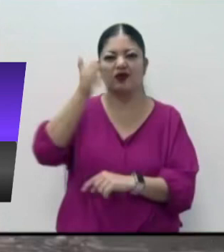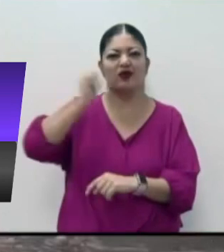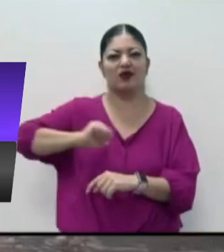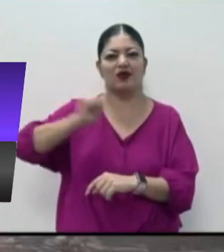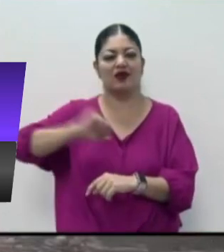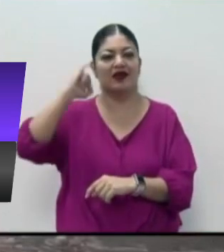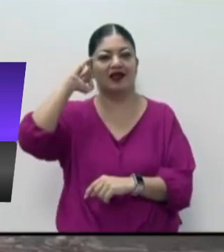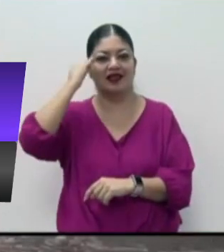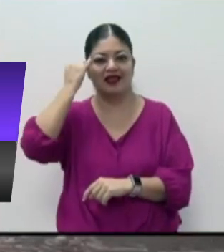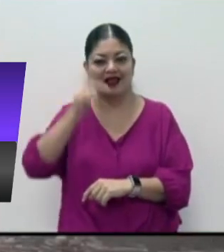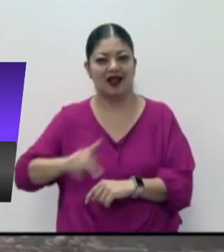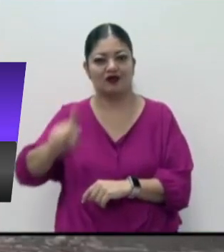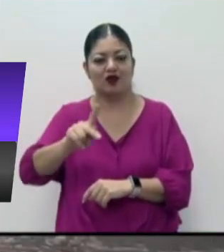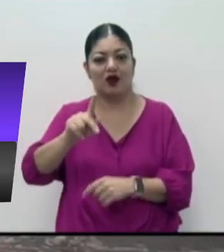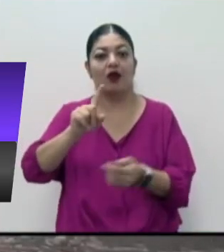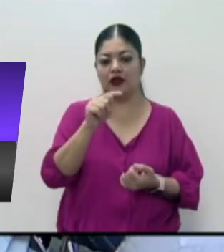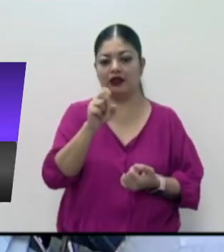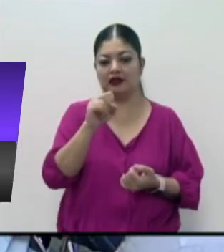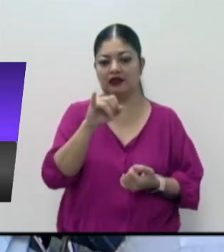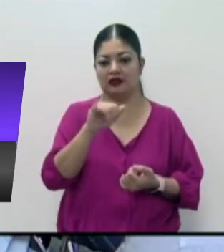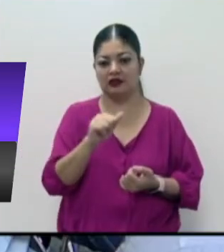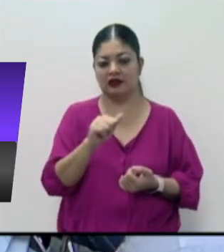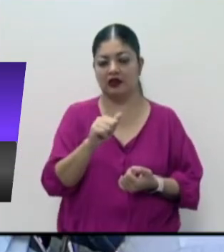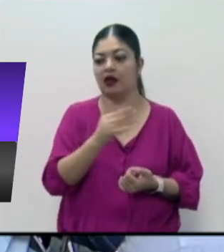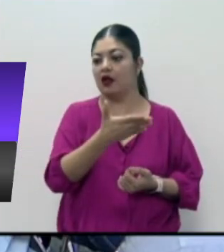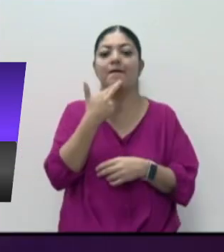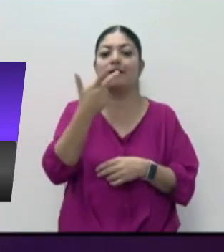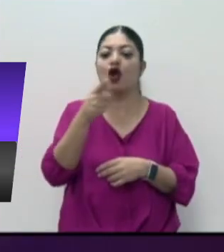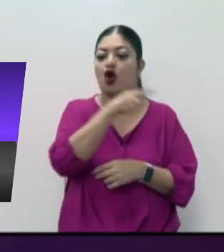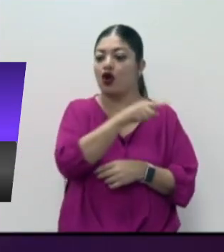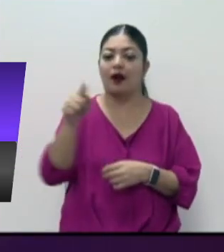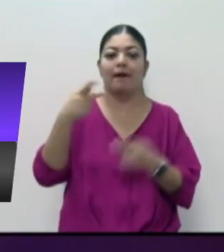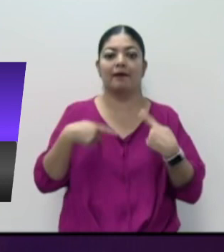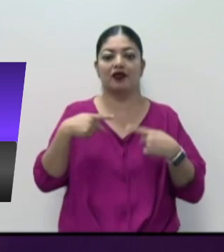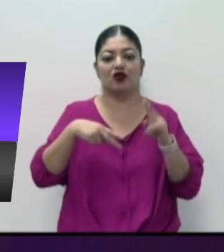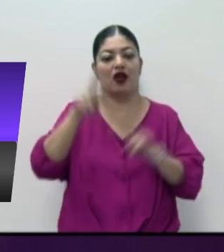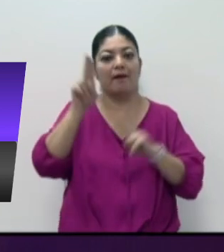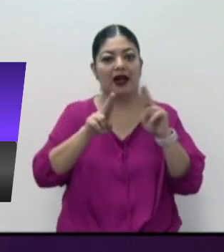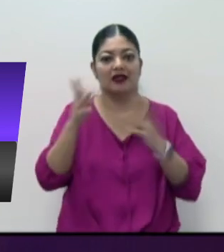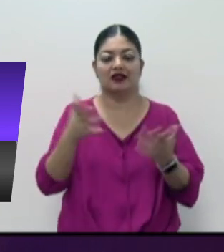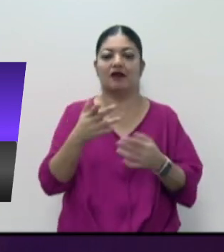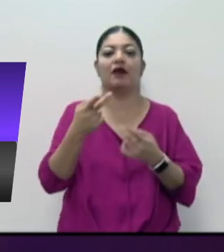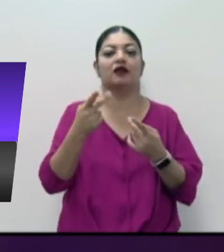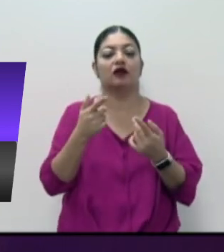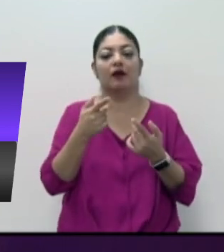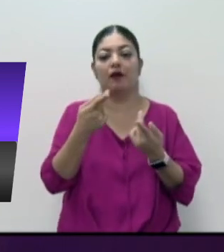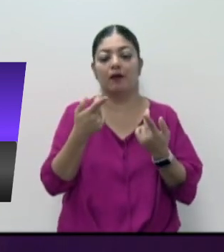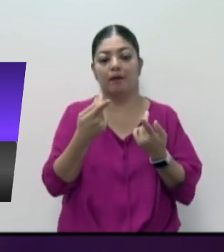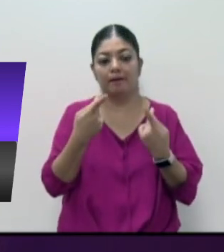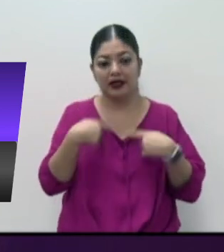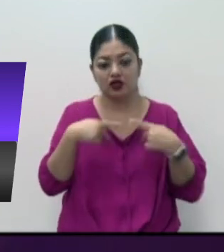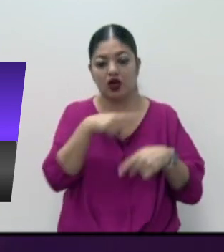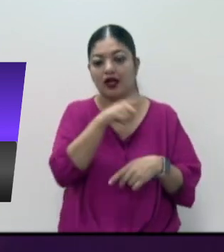regiones de Jalisco durante los dos meses que duró su producción. En el presidium estuvieron Samuel Muñoz, director del sistema jalisciense de radio y televisión